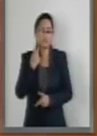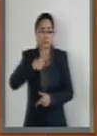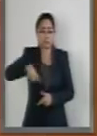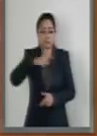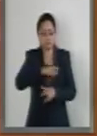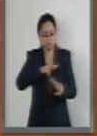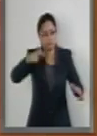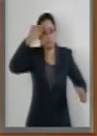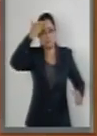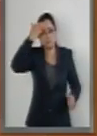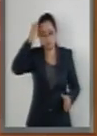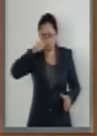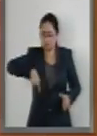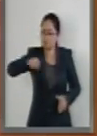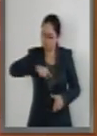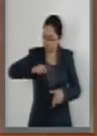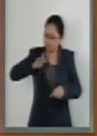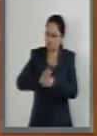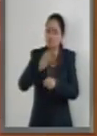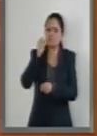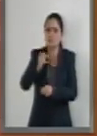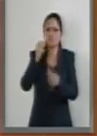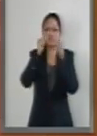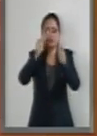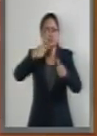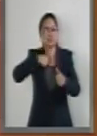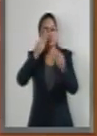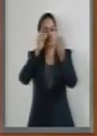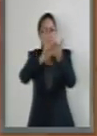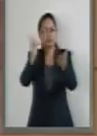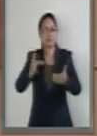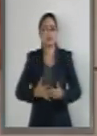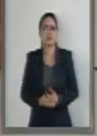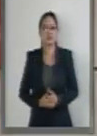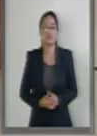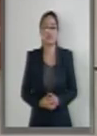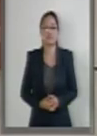reconoce, sino estamos a favor. Por su atención, muchas gracias.